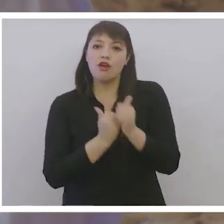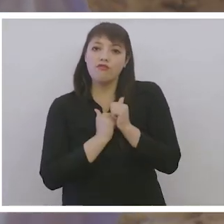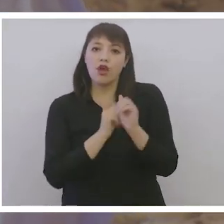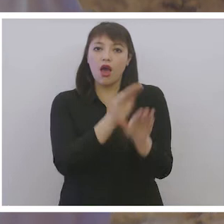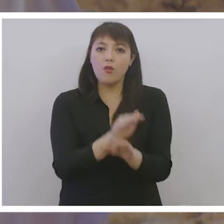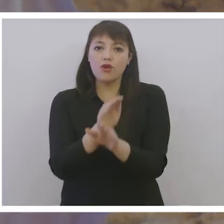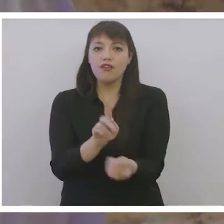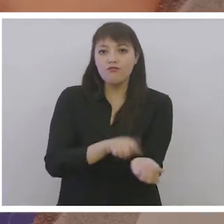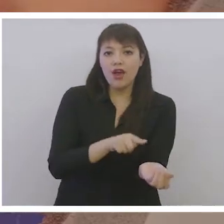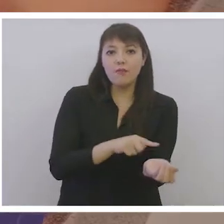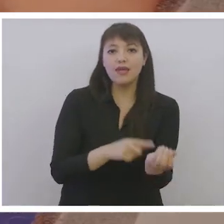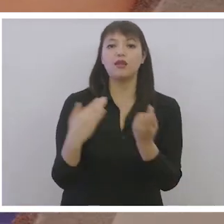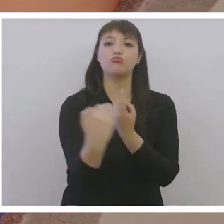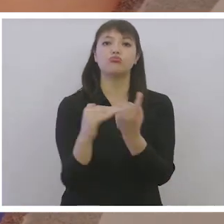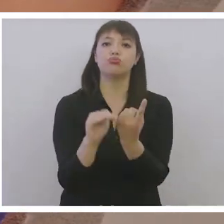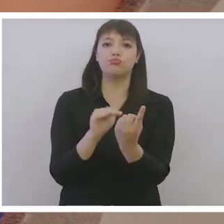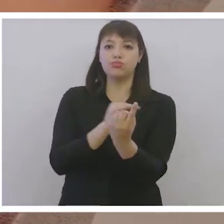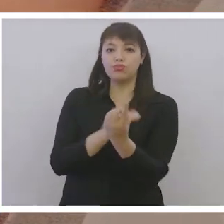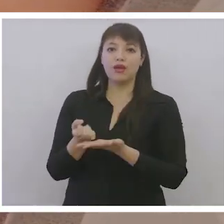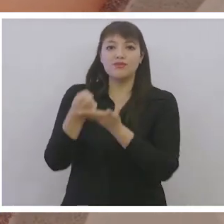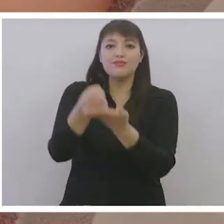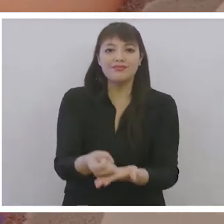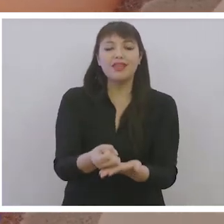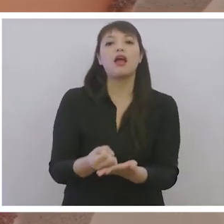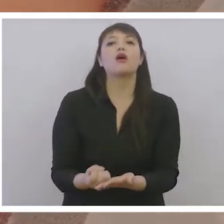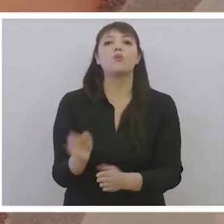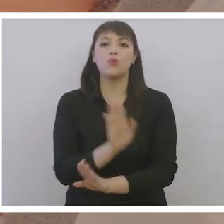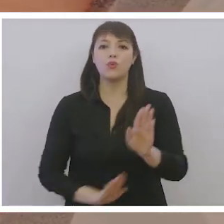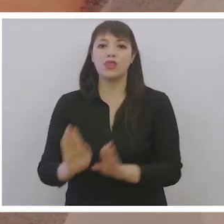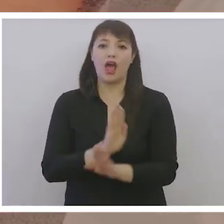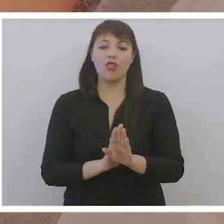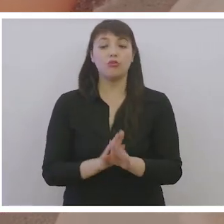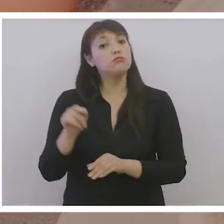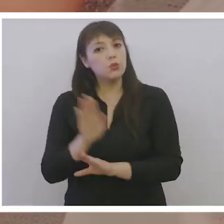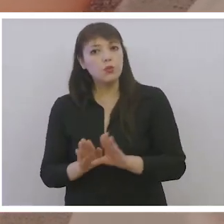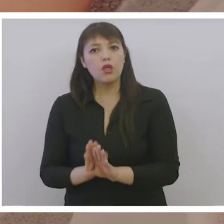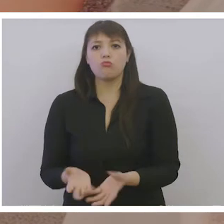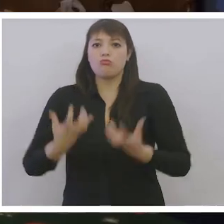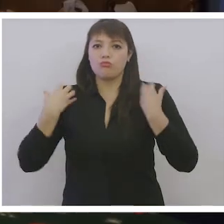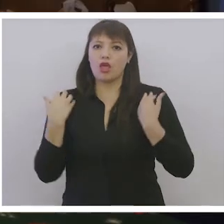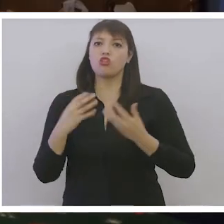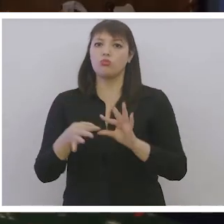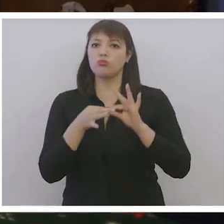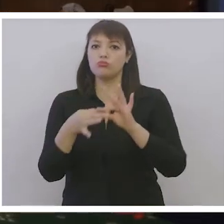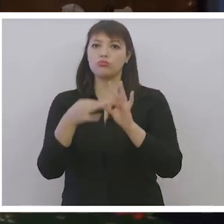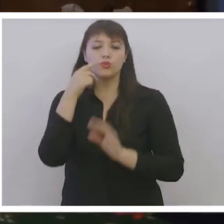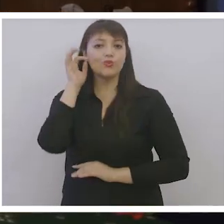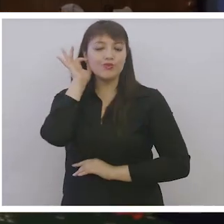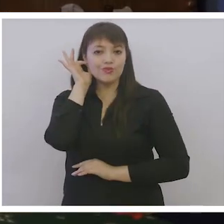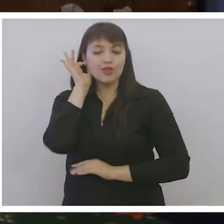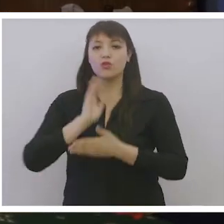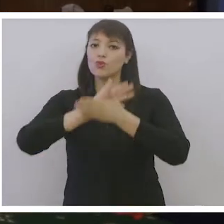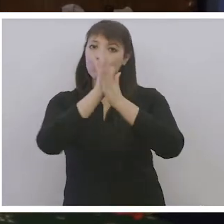familias con la entrega de servicios sociales de apoyos y cuidados. El cuidado debe ser una labor de corresponsabilidad entre hombres y mujeres,